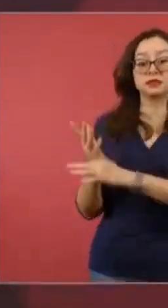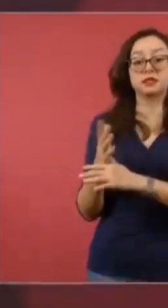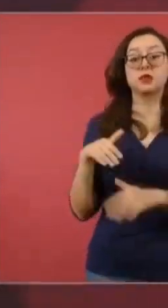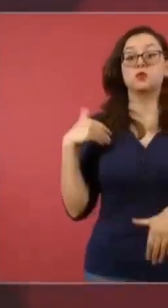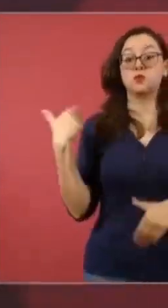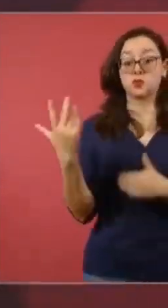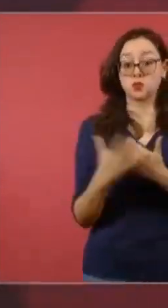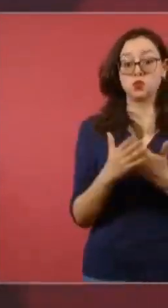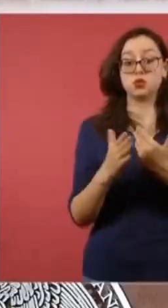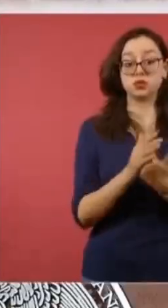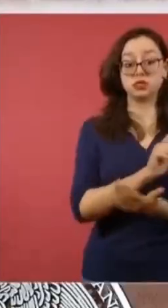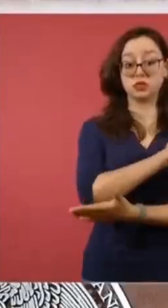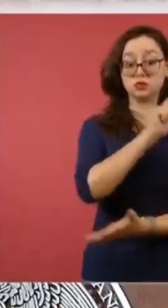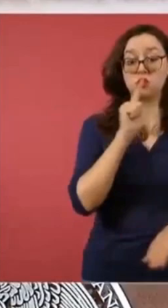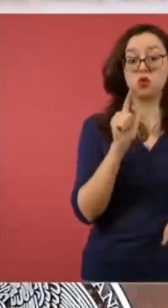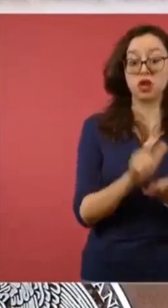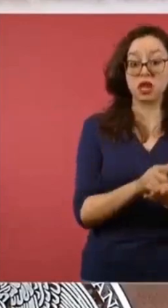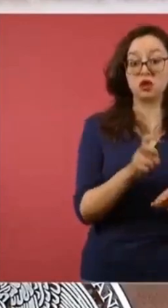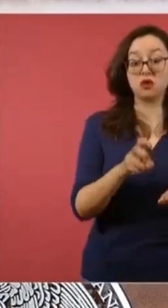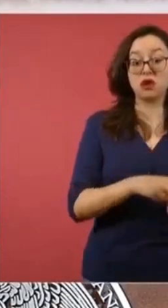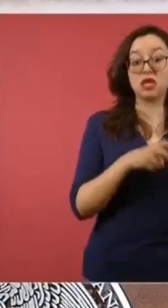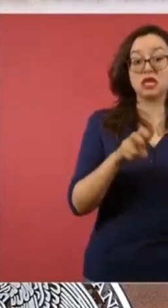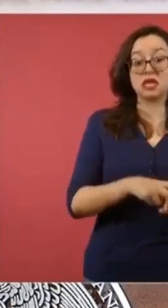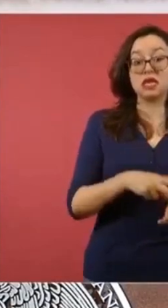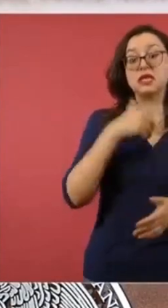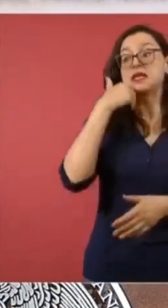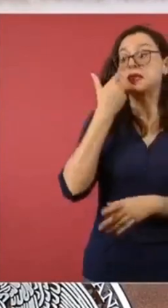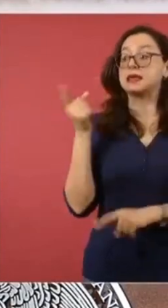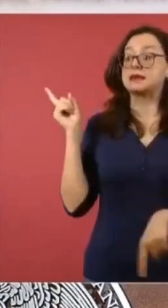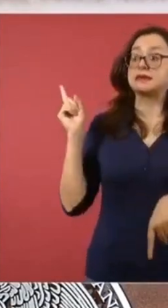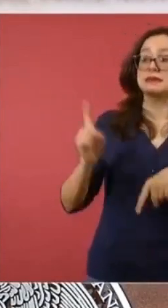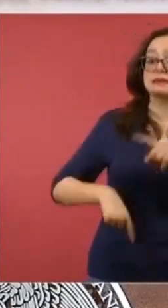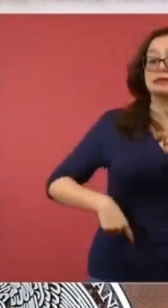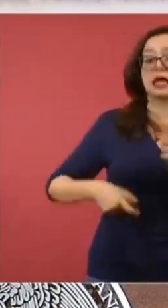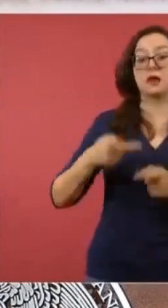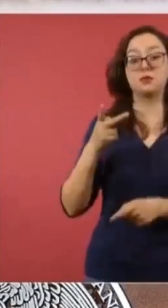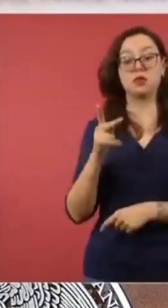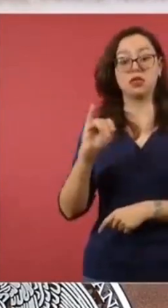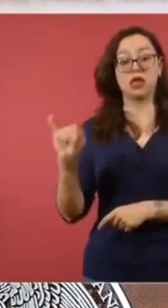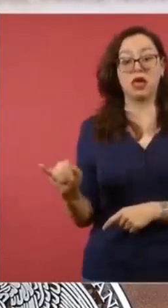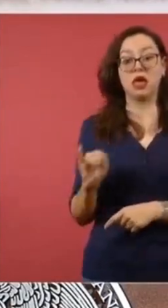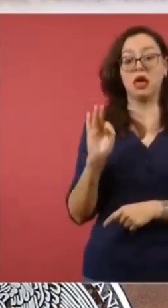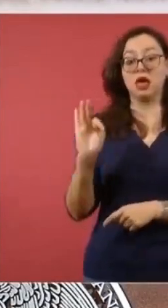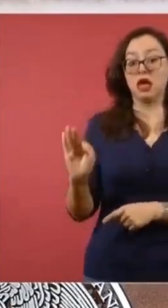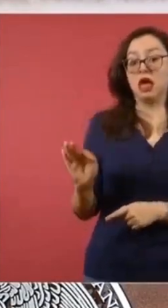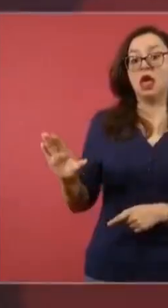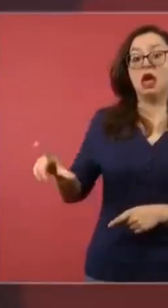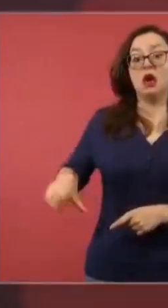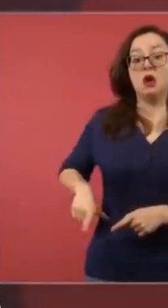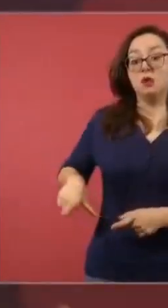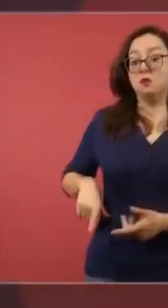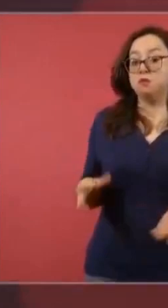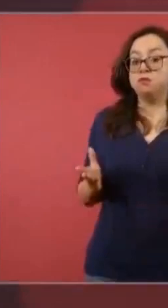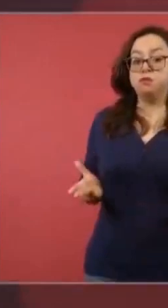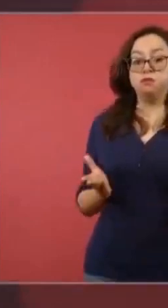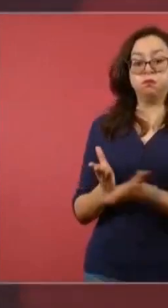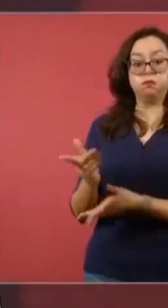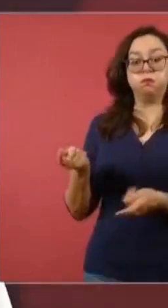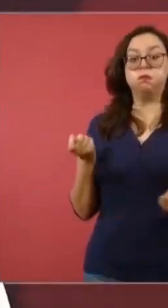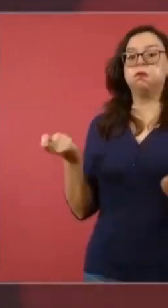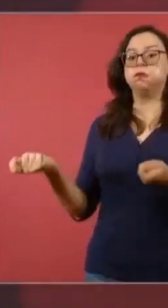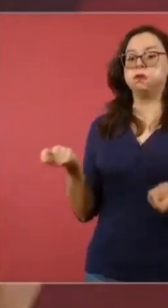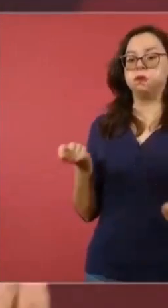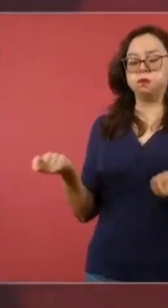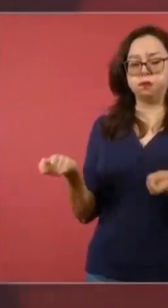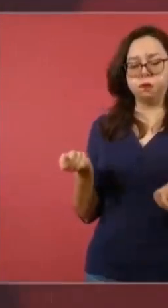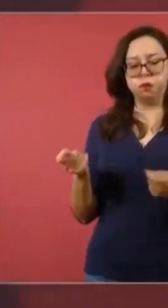el señor Luis María Aguilar, que se le va a quitar autonomía al Poder Judicial, esto es falso, que si se va a atentar contra